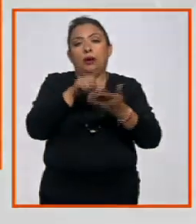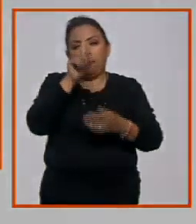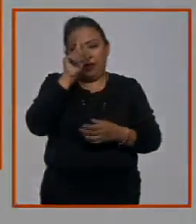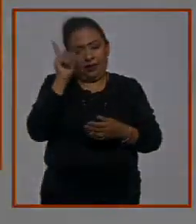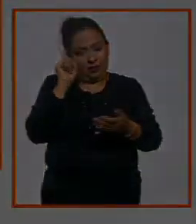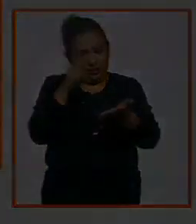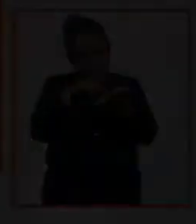gracias.